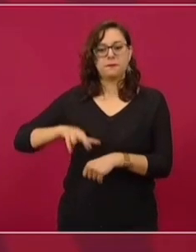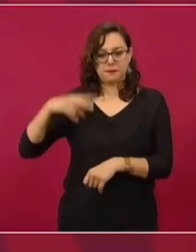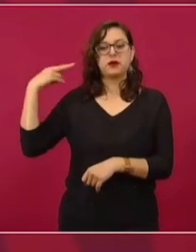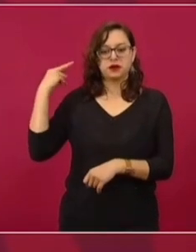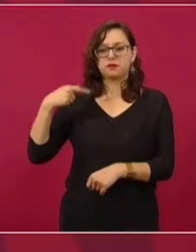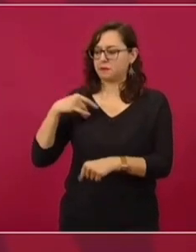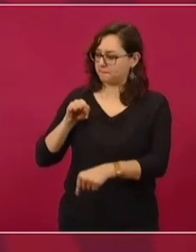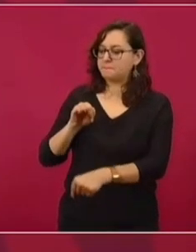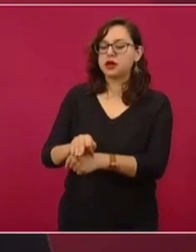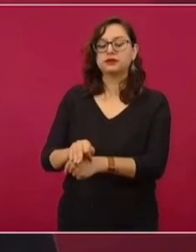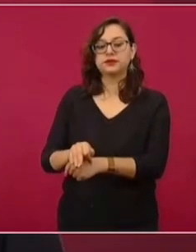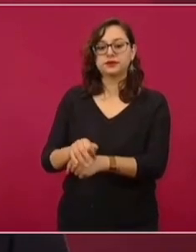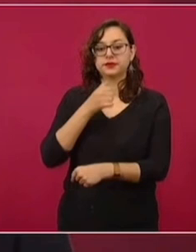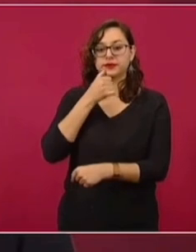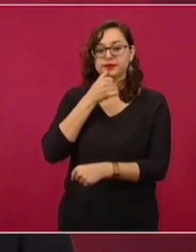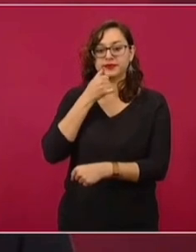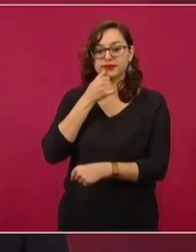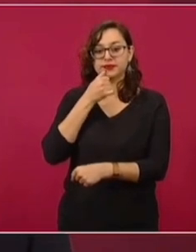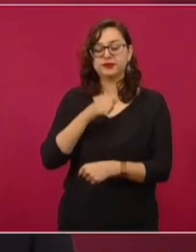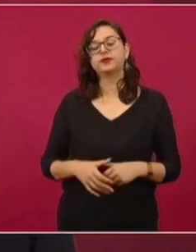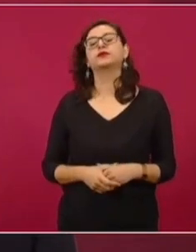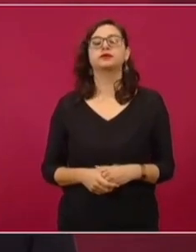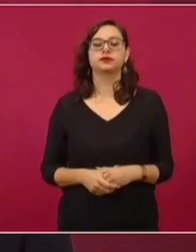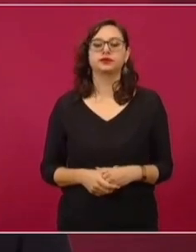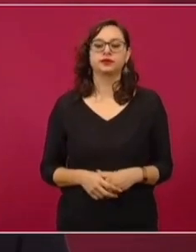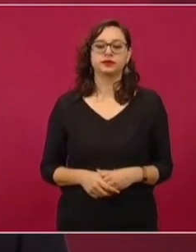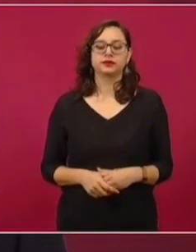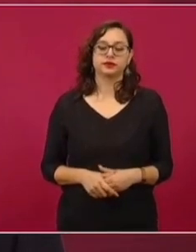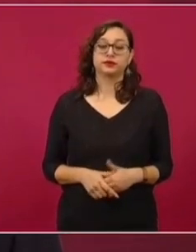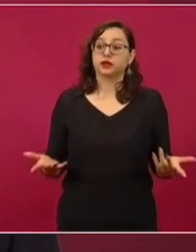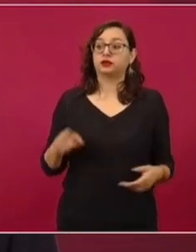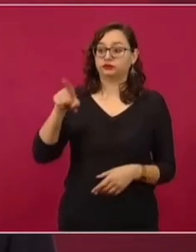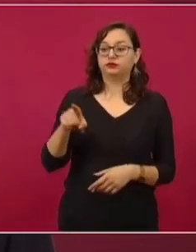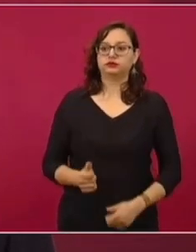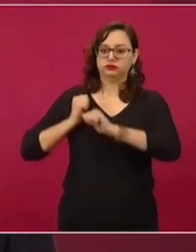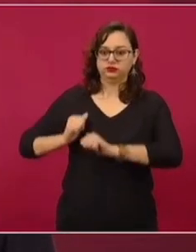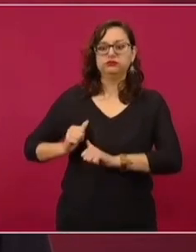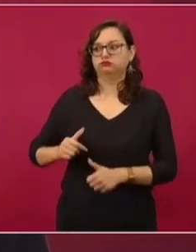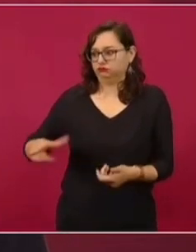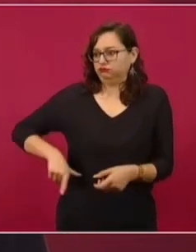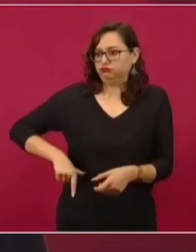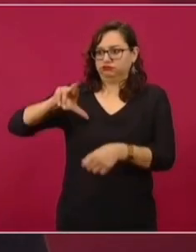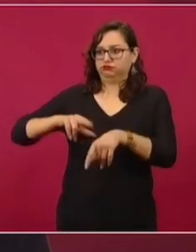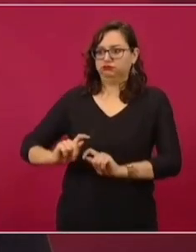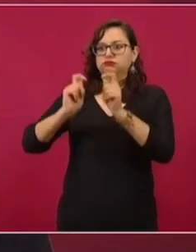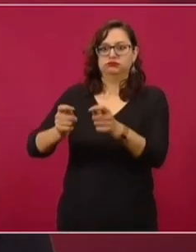No sólo porque es una autoridad legal legítimamente constituida,